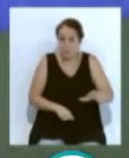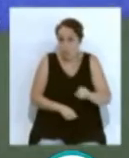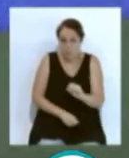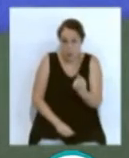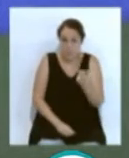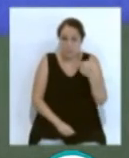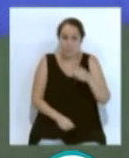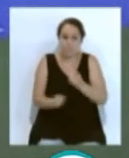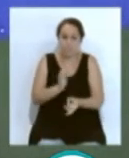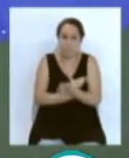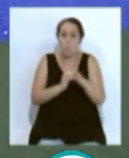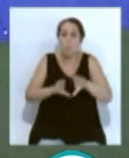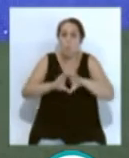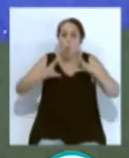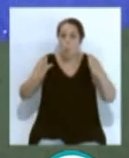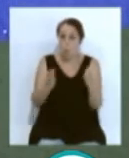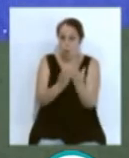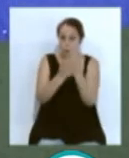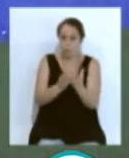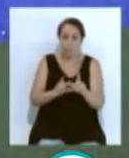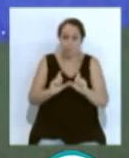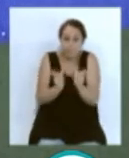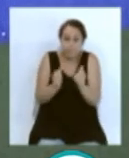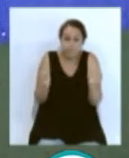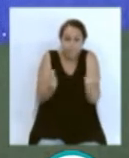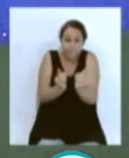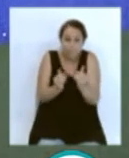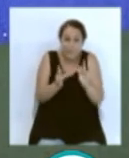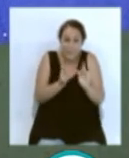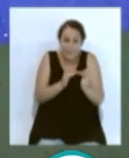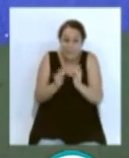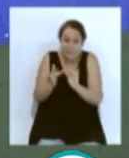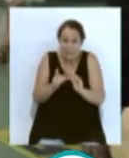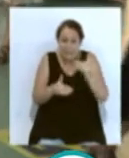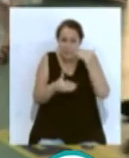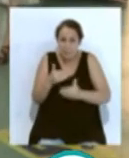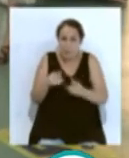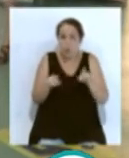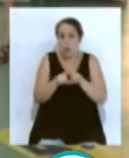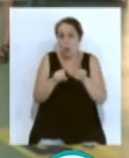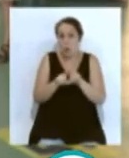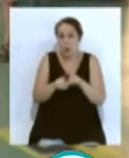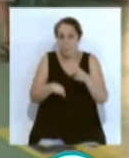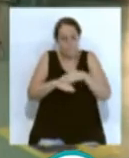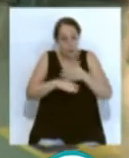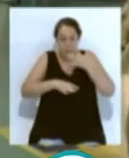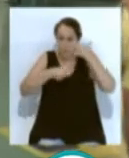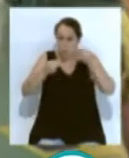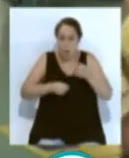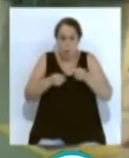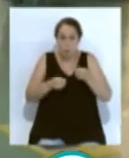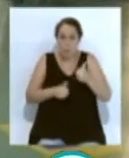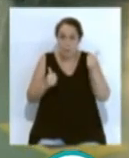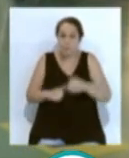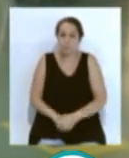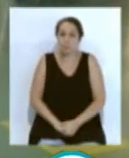establecido la creación de burbujas, grupos reducidos y con contactos limitados entre sí, como fórmula de seguridad y control. Antes a